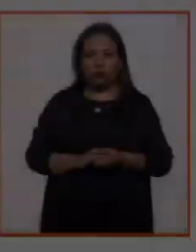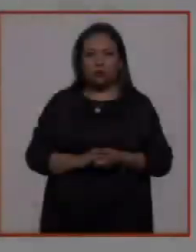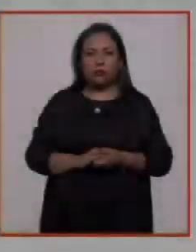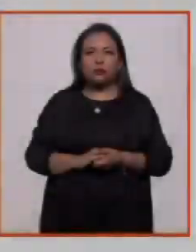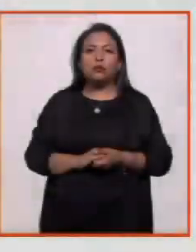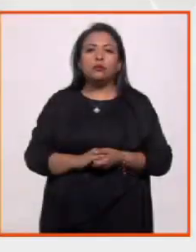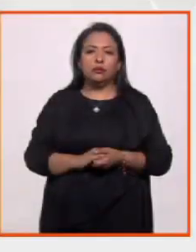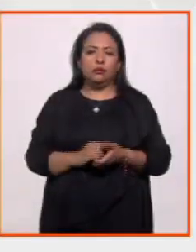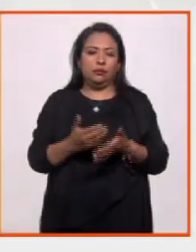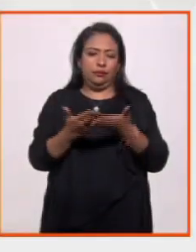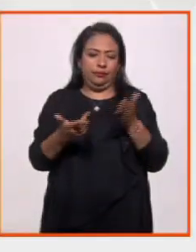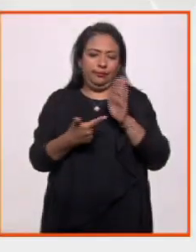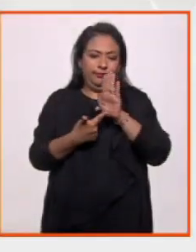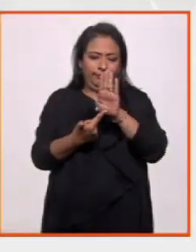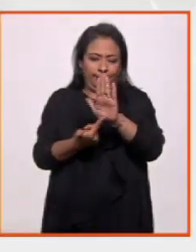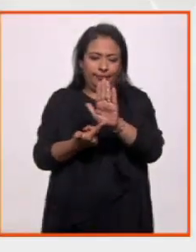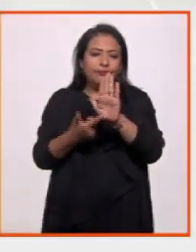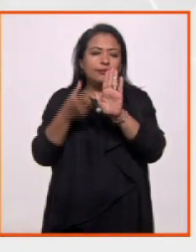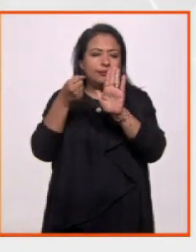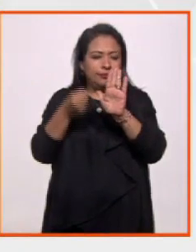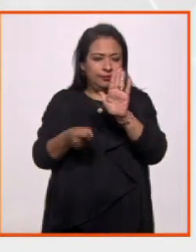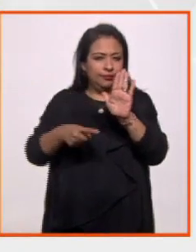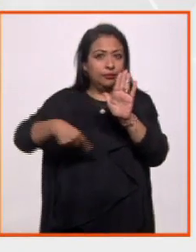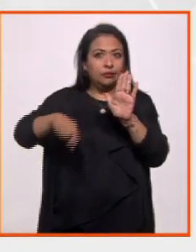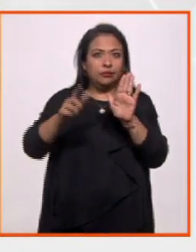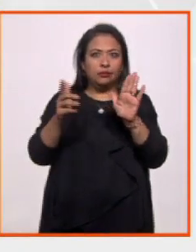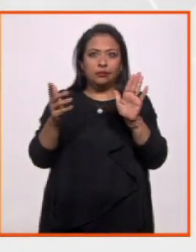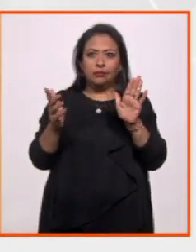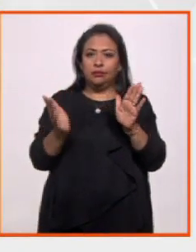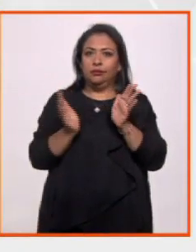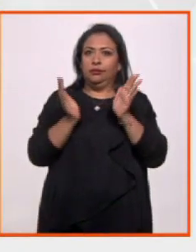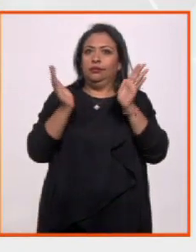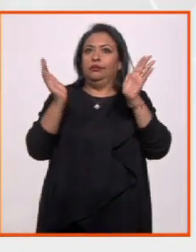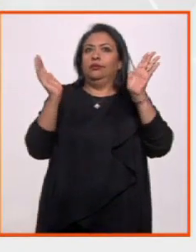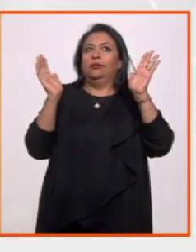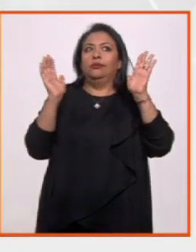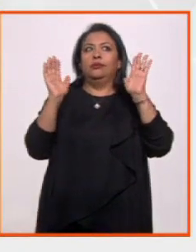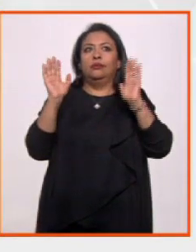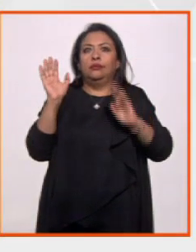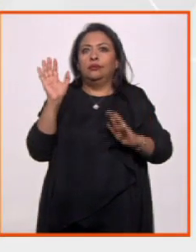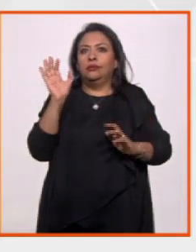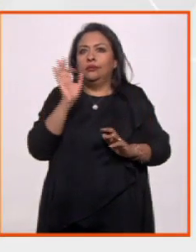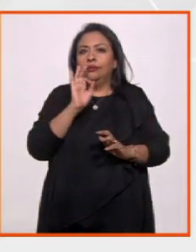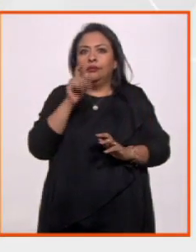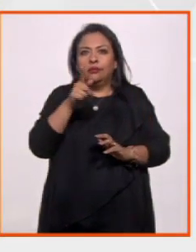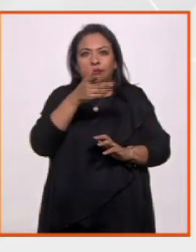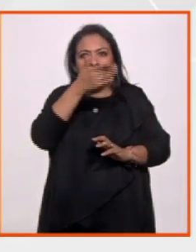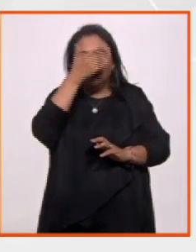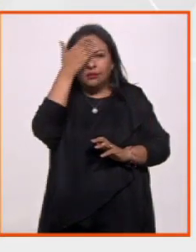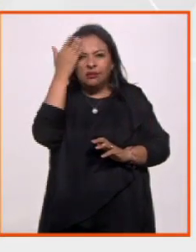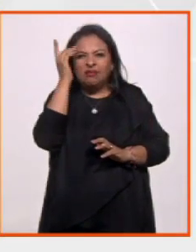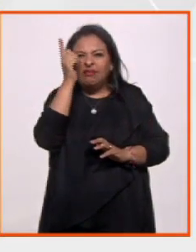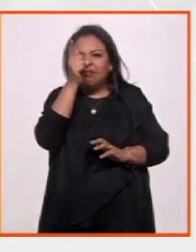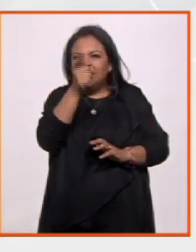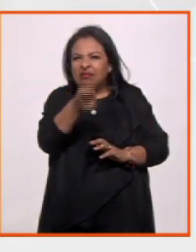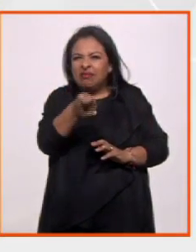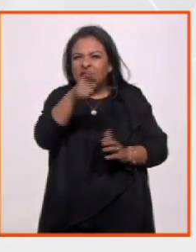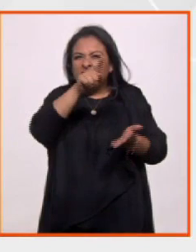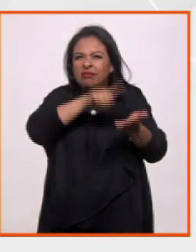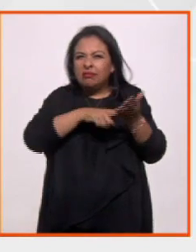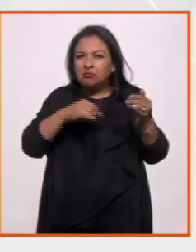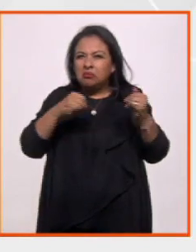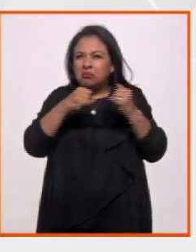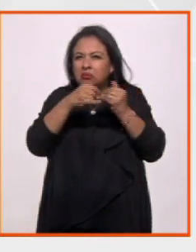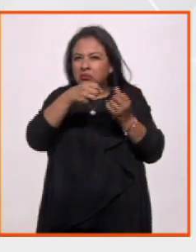Bueno, lo que les vamos a presentar seguramente les va a sorprender, a lo mejor ni siquiera sepan, qué es lo que se hace en esta